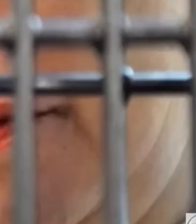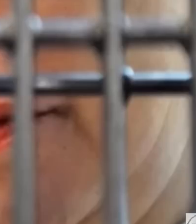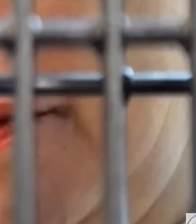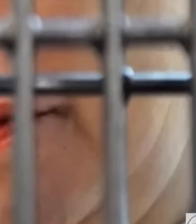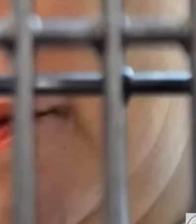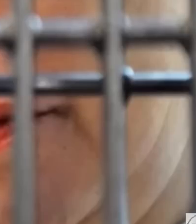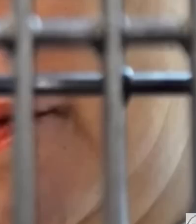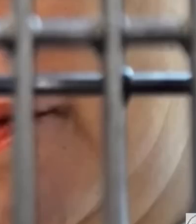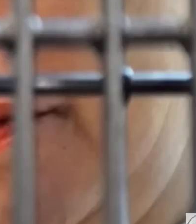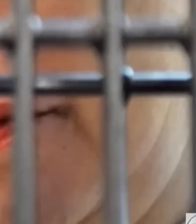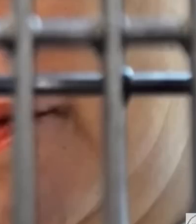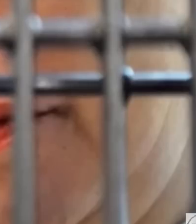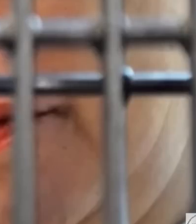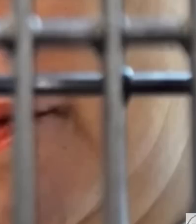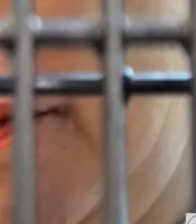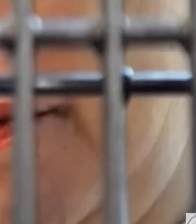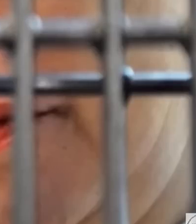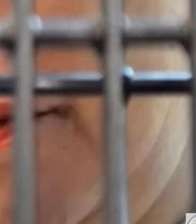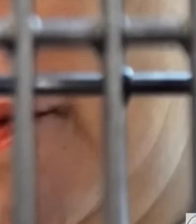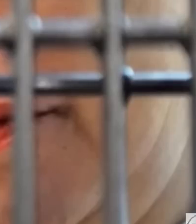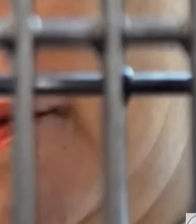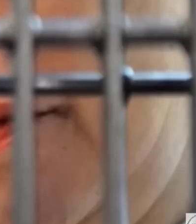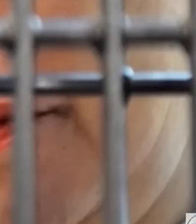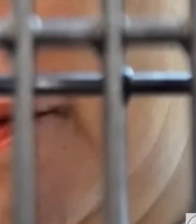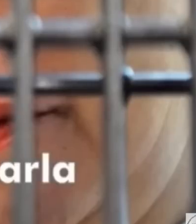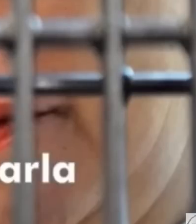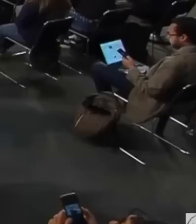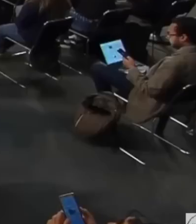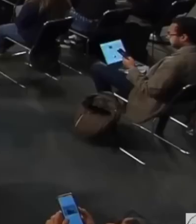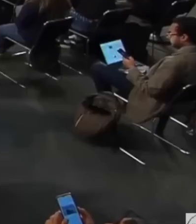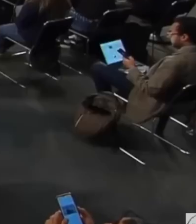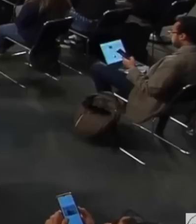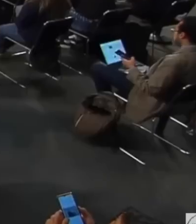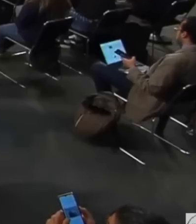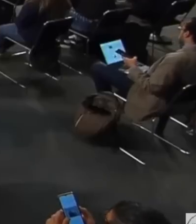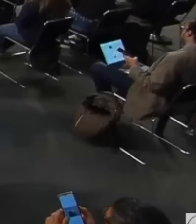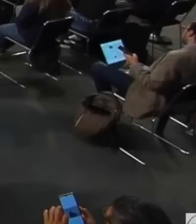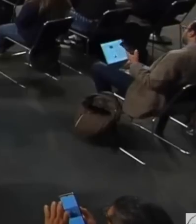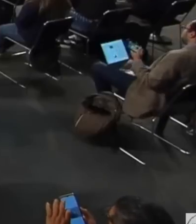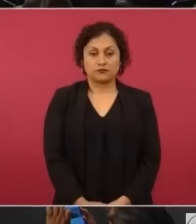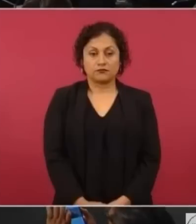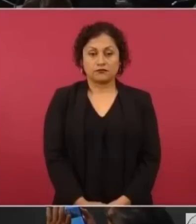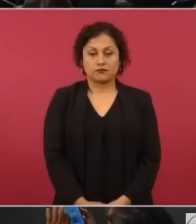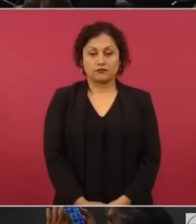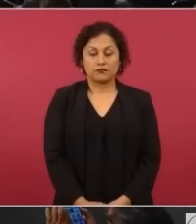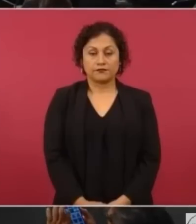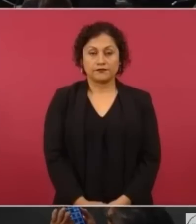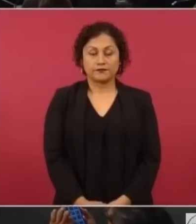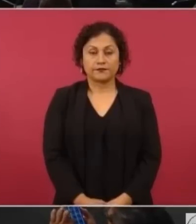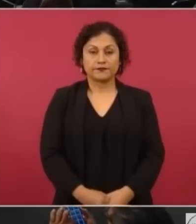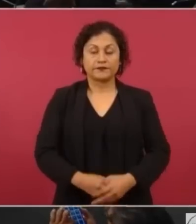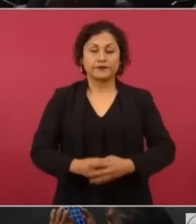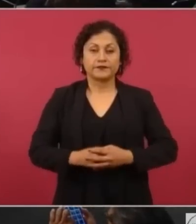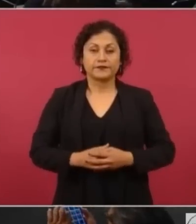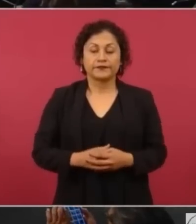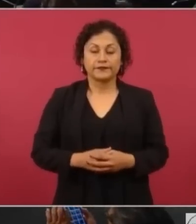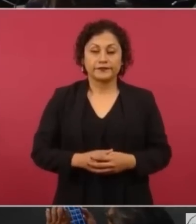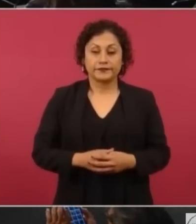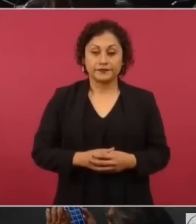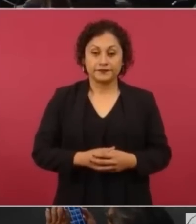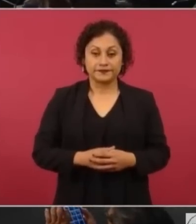Muy bien. Con él. Así es. Un abrazo. Igualmente, voy a saludarla. Igualmente, va. Estamos en contacto también.